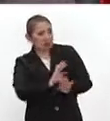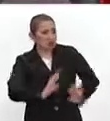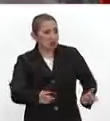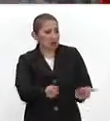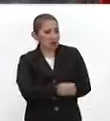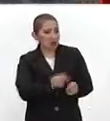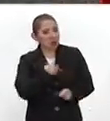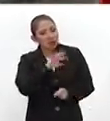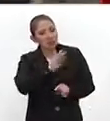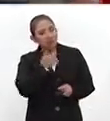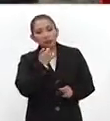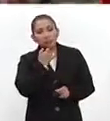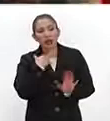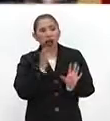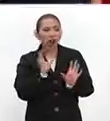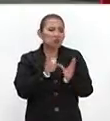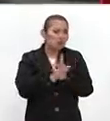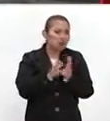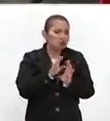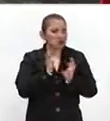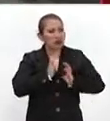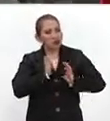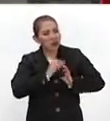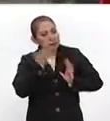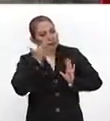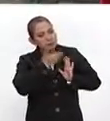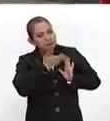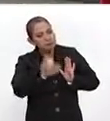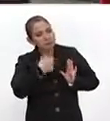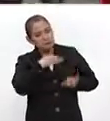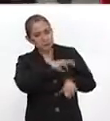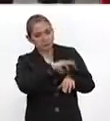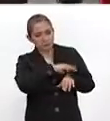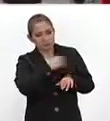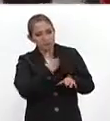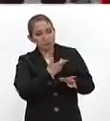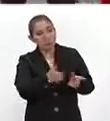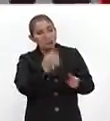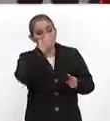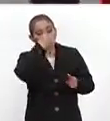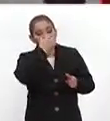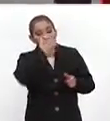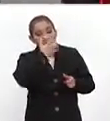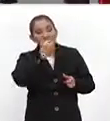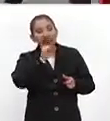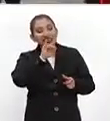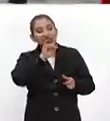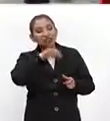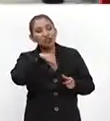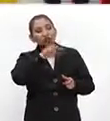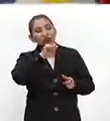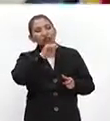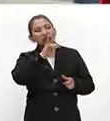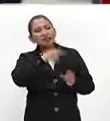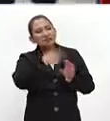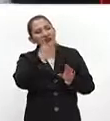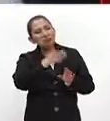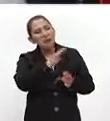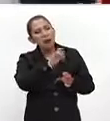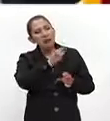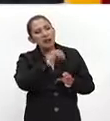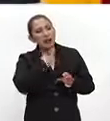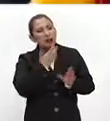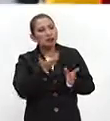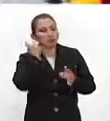el cuadro y ya tomaron muchas cosas y tardan en acudir al médico. Por ejemplo, la sinusitis, ¿cómo reconocemos que es algo bacteriano? Los pacientes